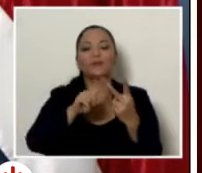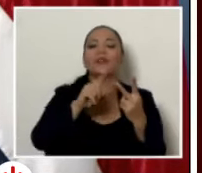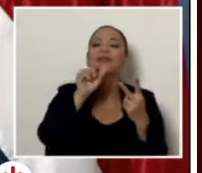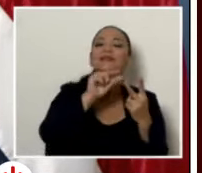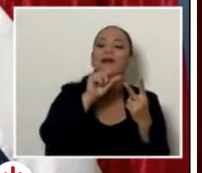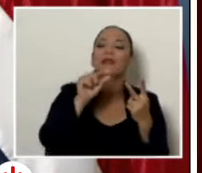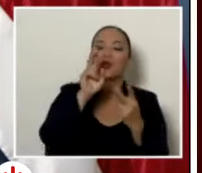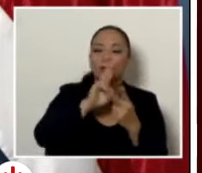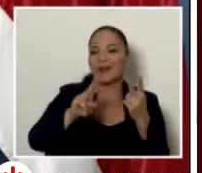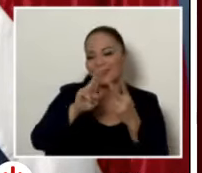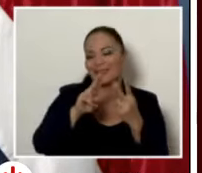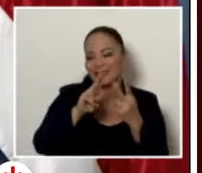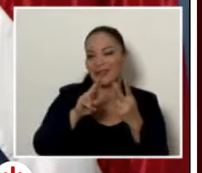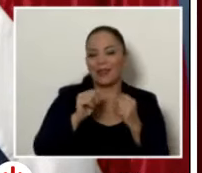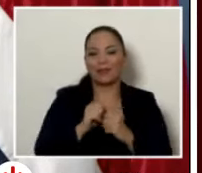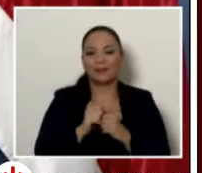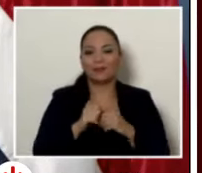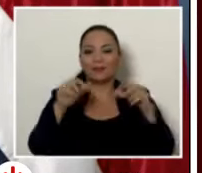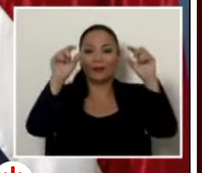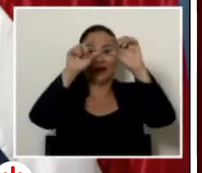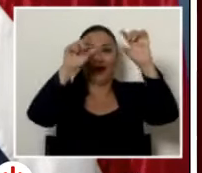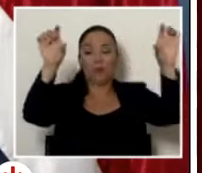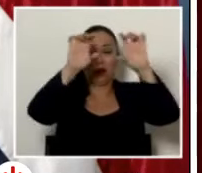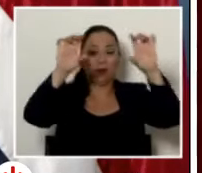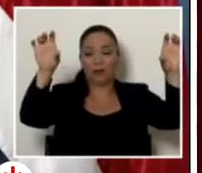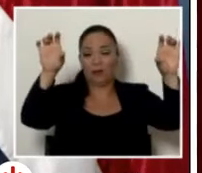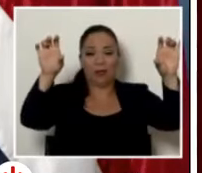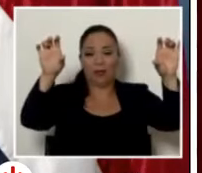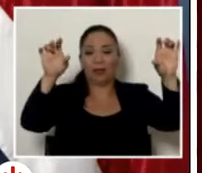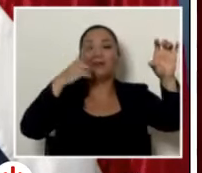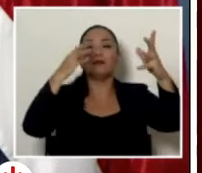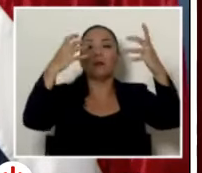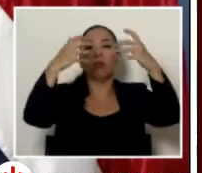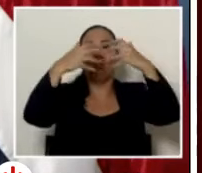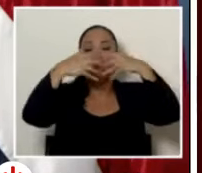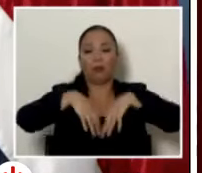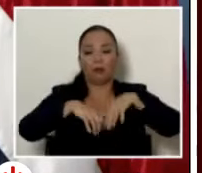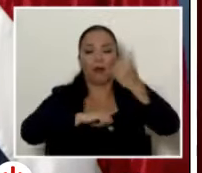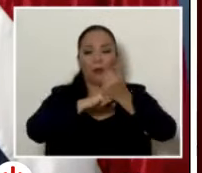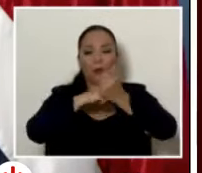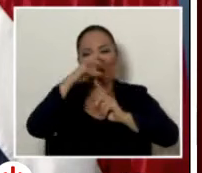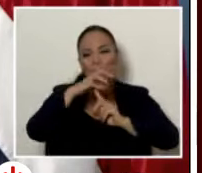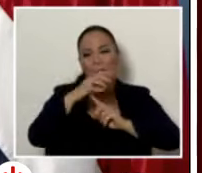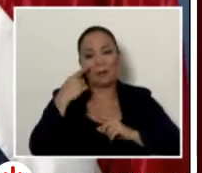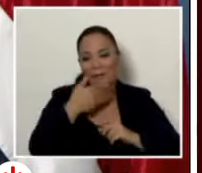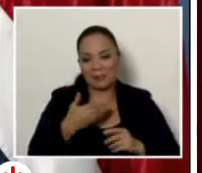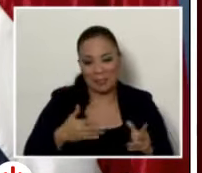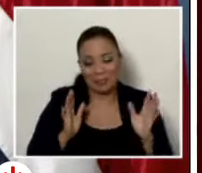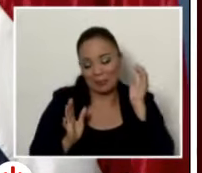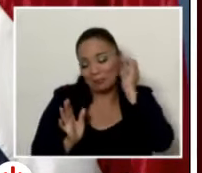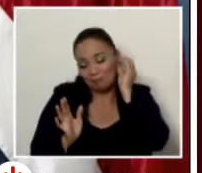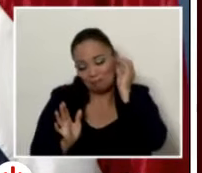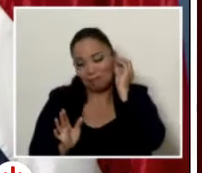portada es una columna desmoronándose de apoyo popular otro medio podría decir es